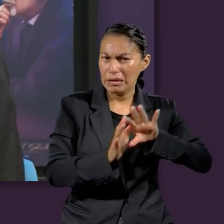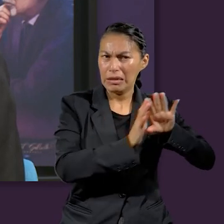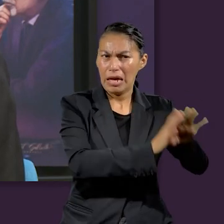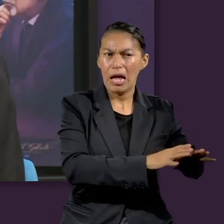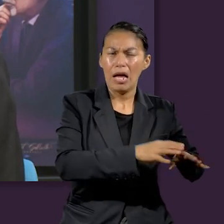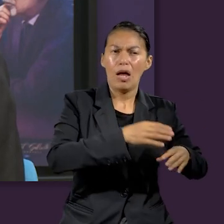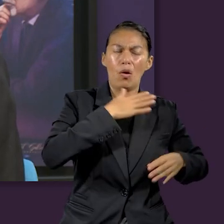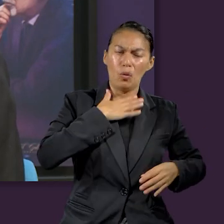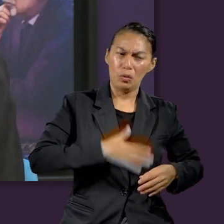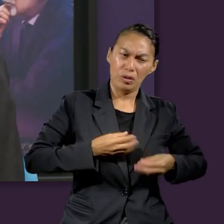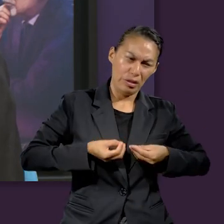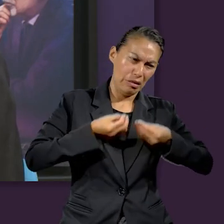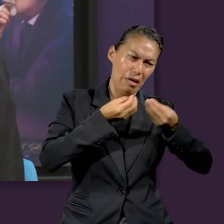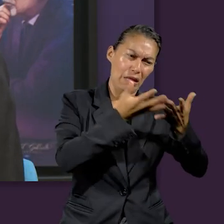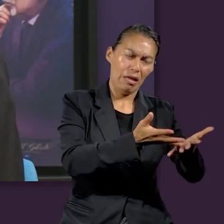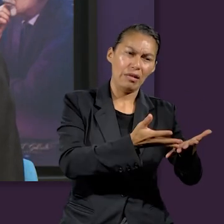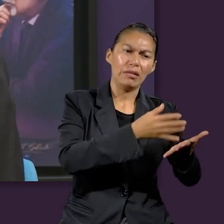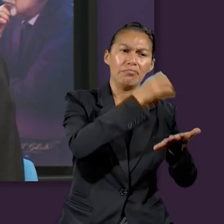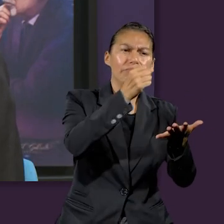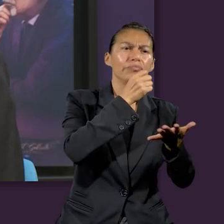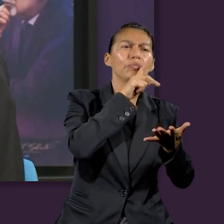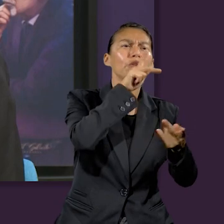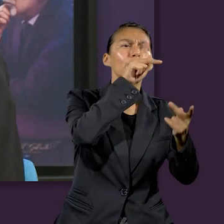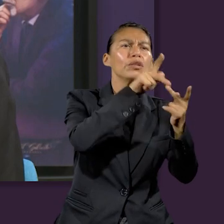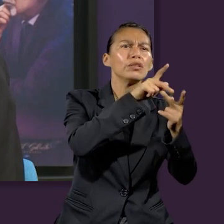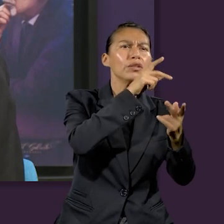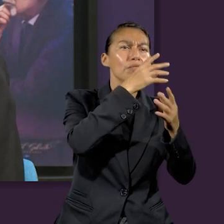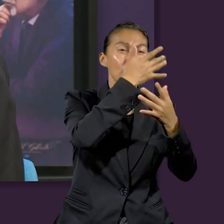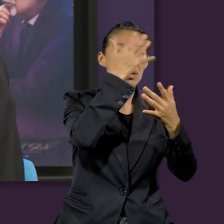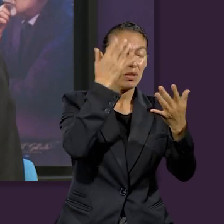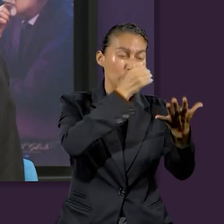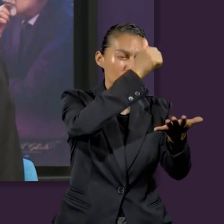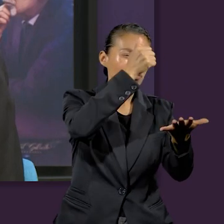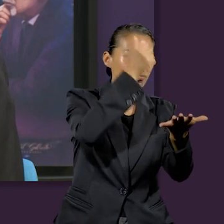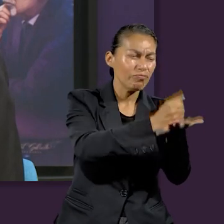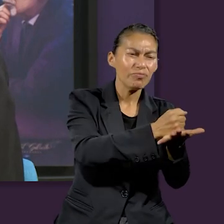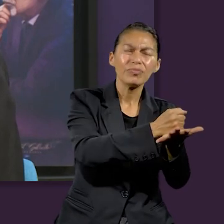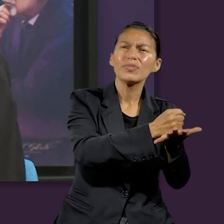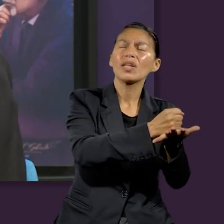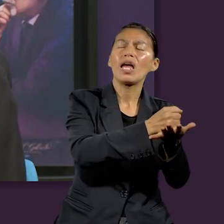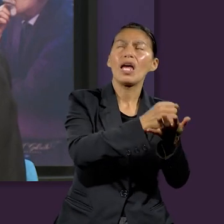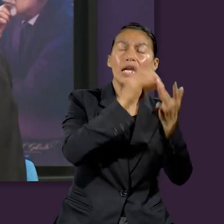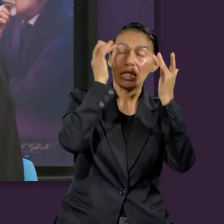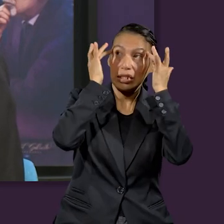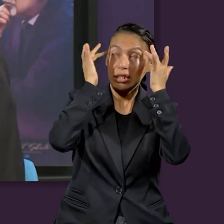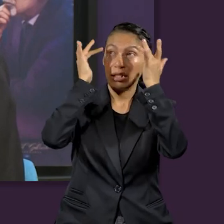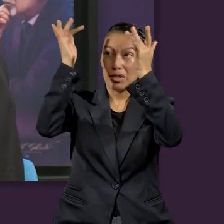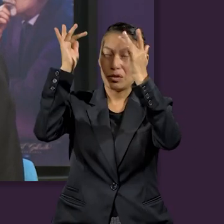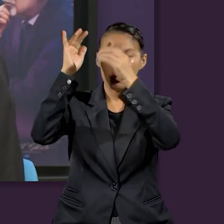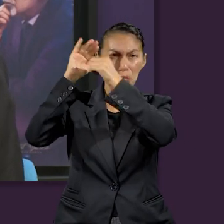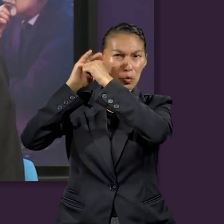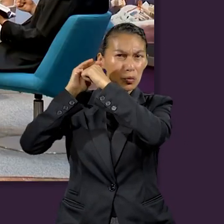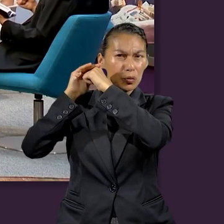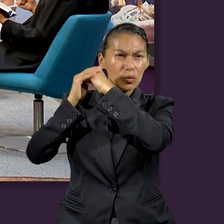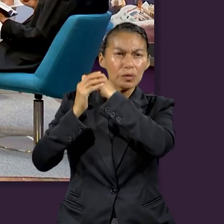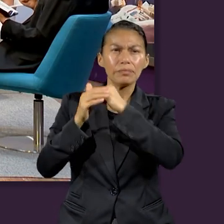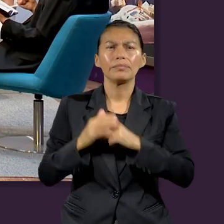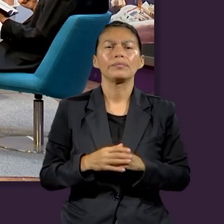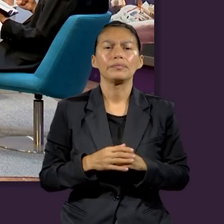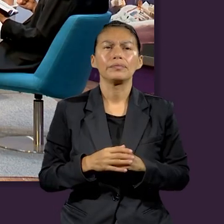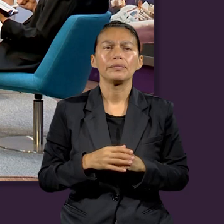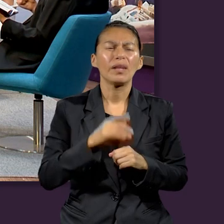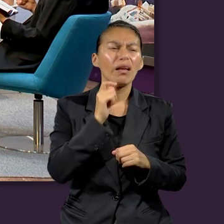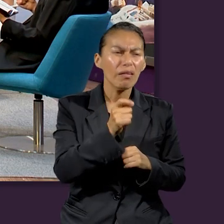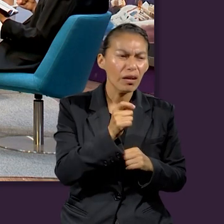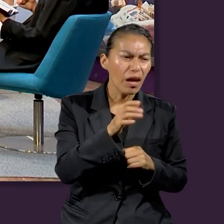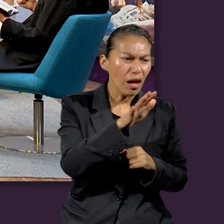perdurable y sellar la visión y la profecía, y ungir al santo de los santos. Es decir, aquí nos muestra también que uno de los objetivos de